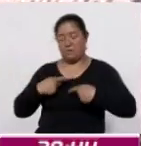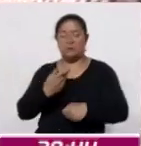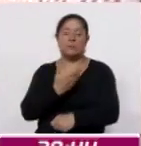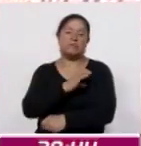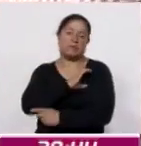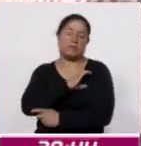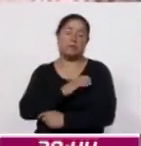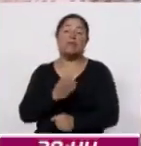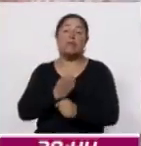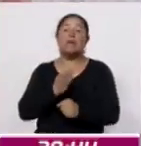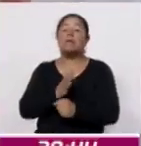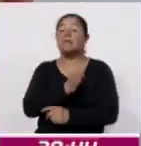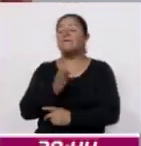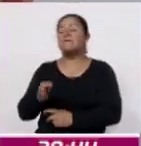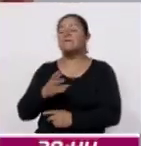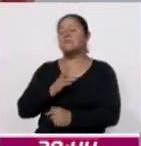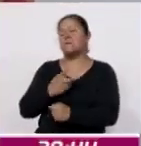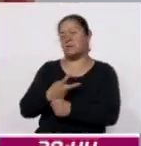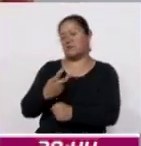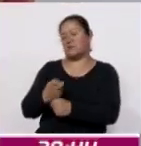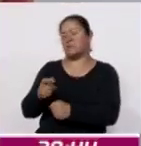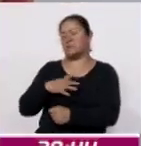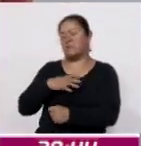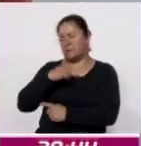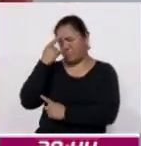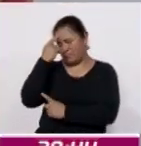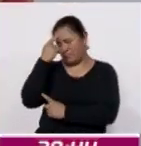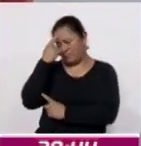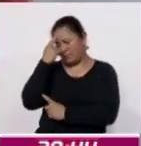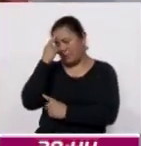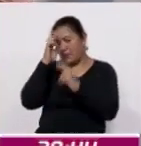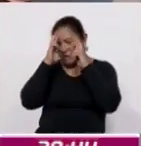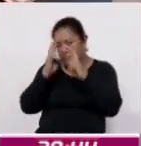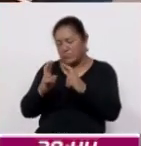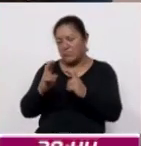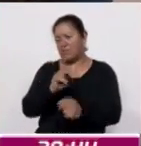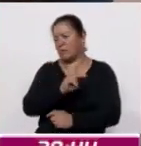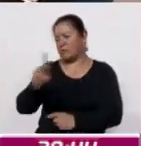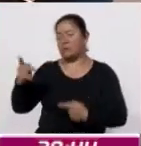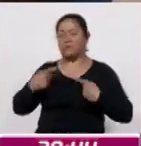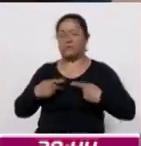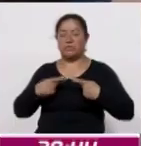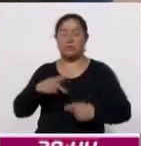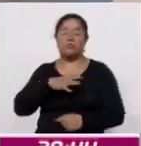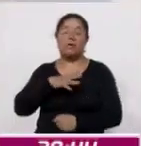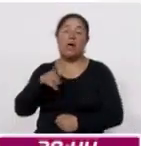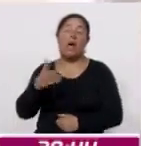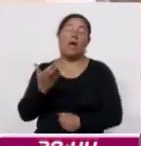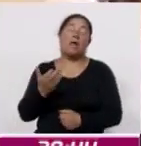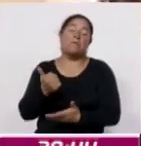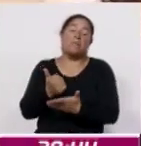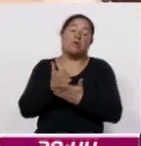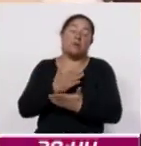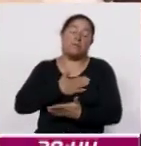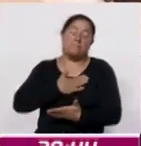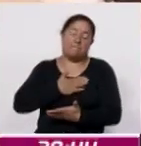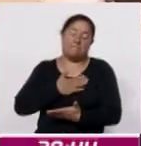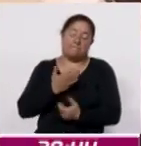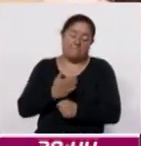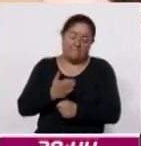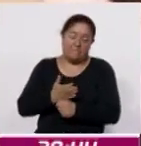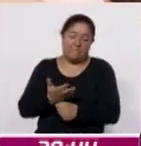esta fecha nos invita a reflexionar sobre el respeto que debemos tener hacia quienes han construido nuestro presente. Se